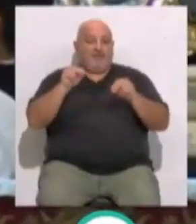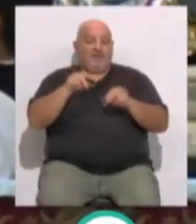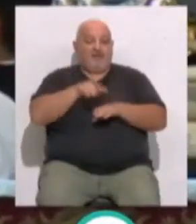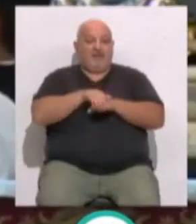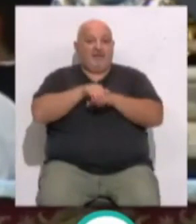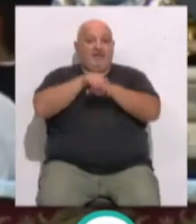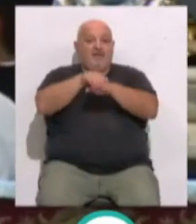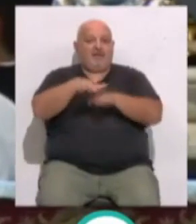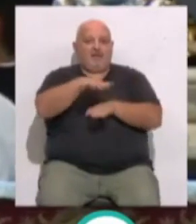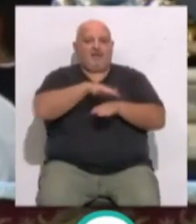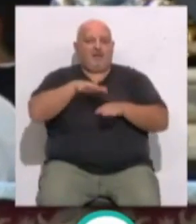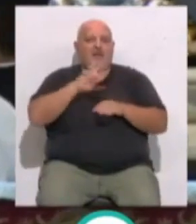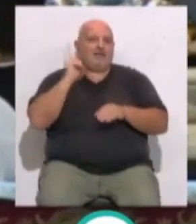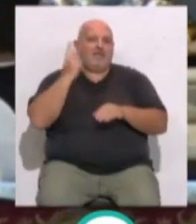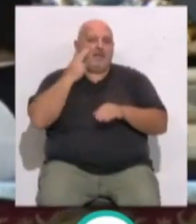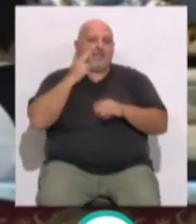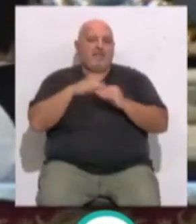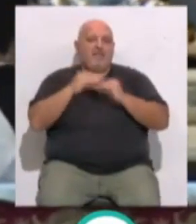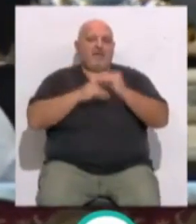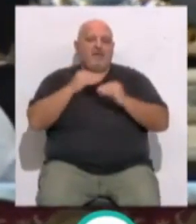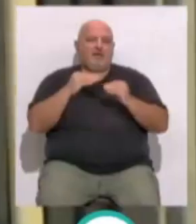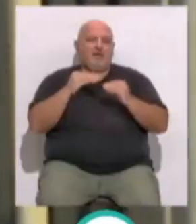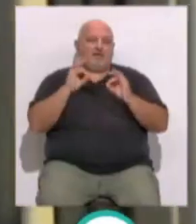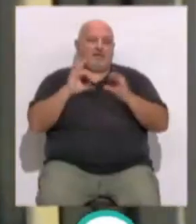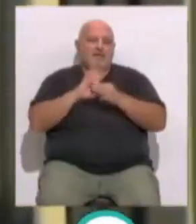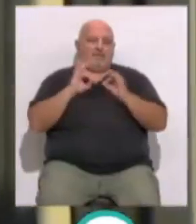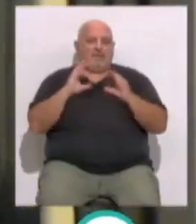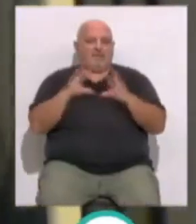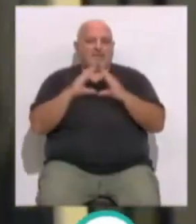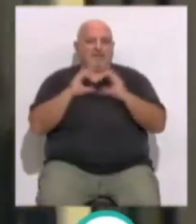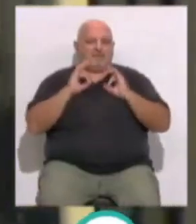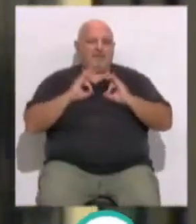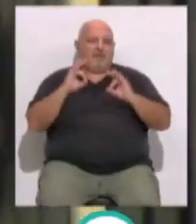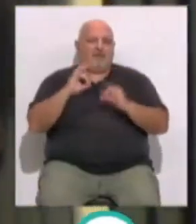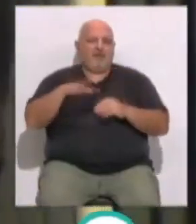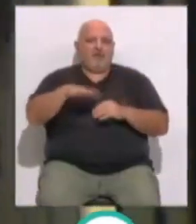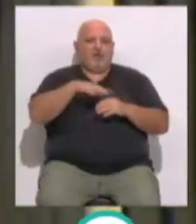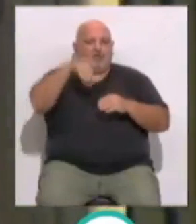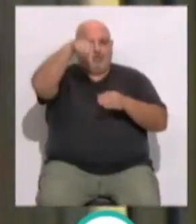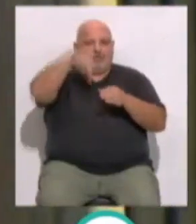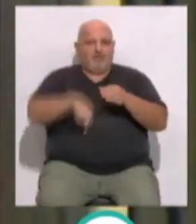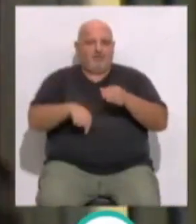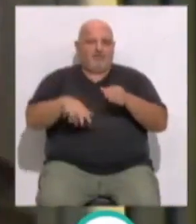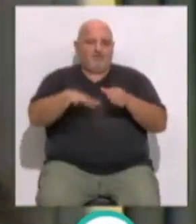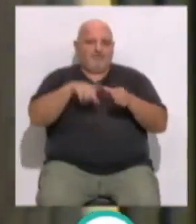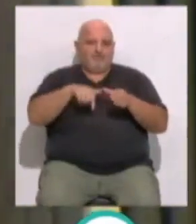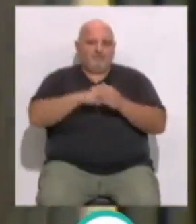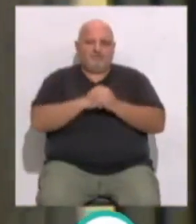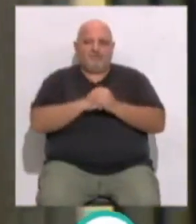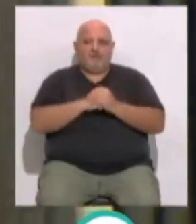restos serán trasladados a la catedral para la celebración de las exequias y su posterior entierro en la cripta de la Seogaditana.